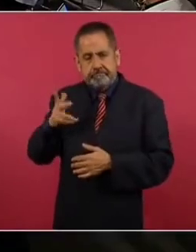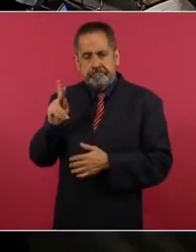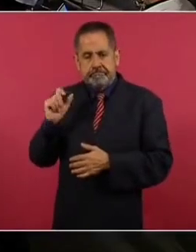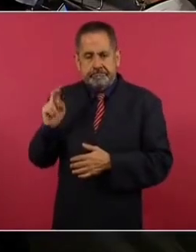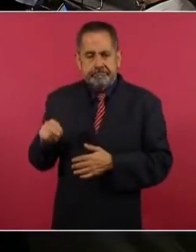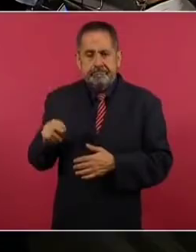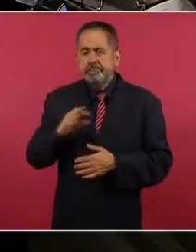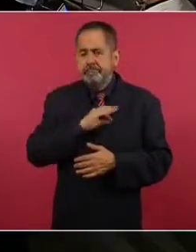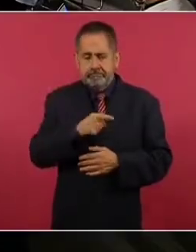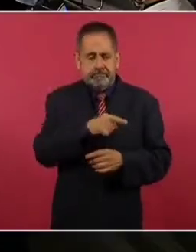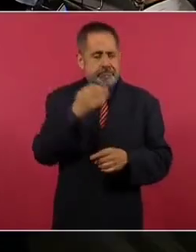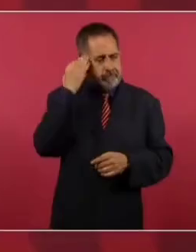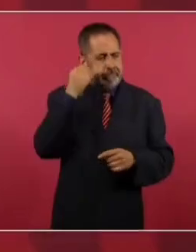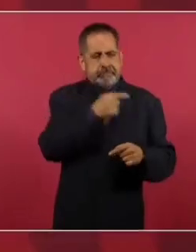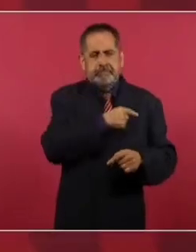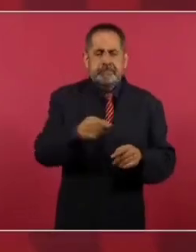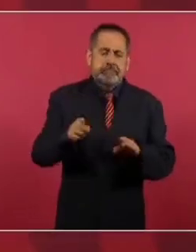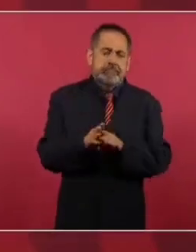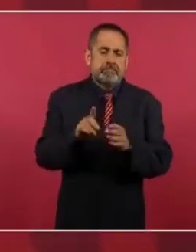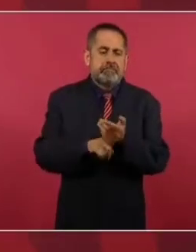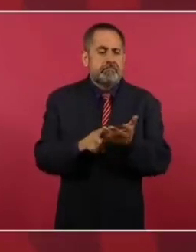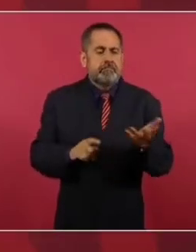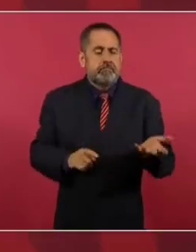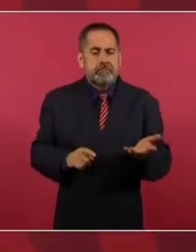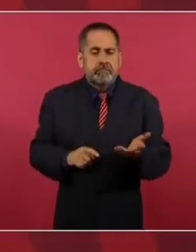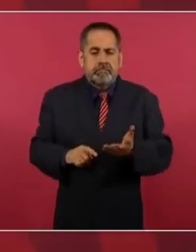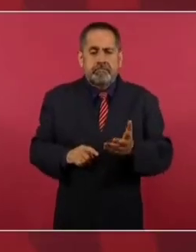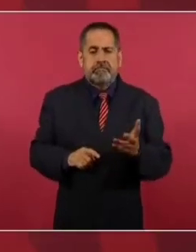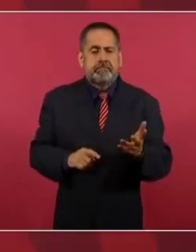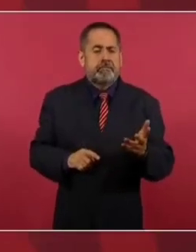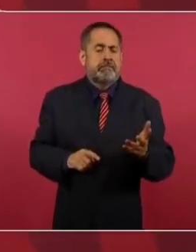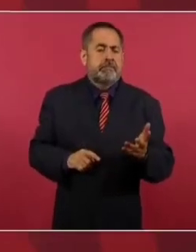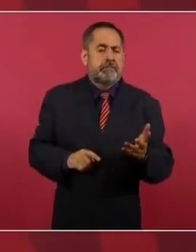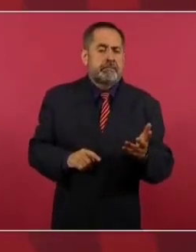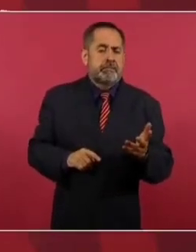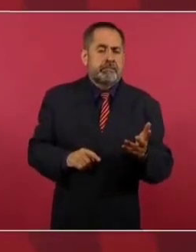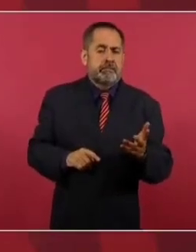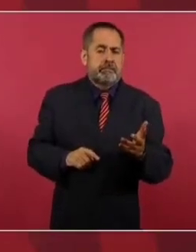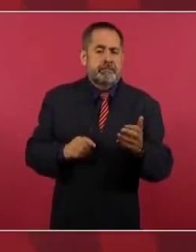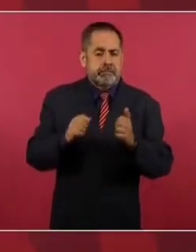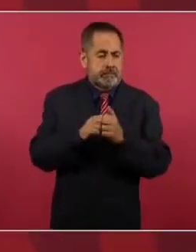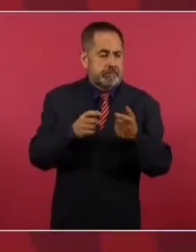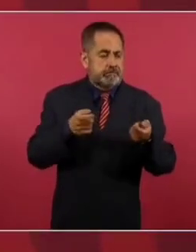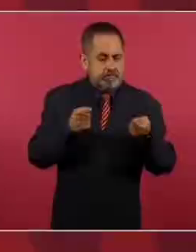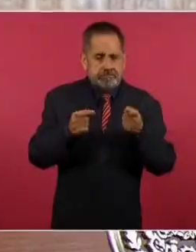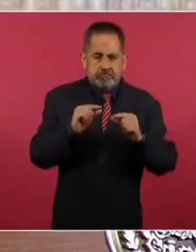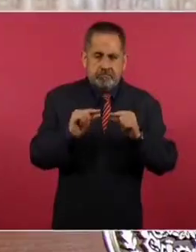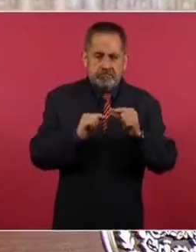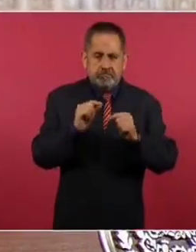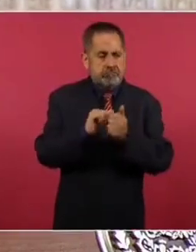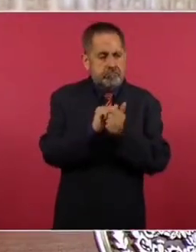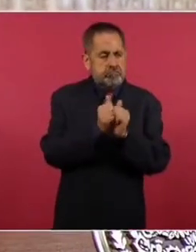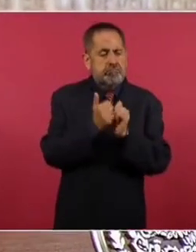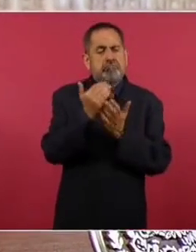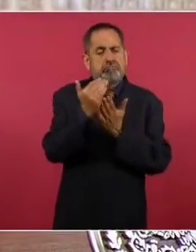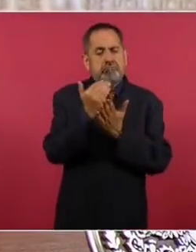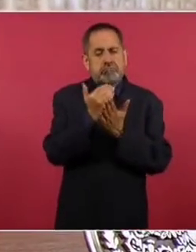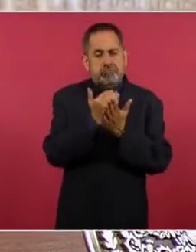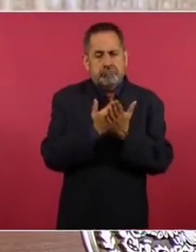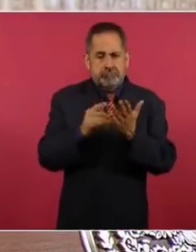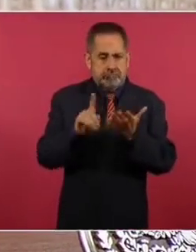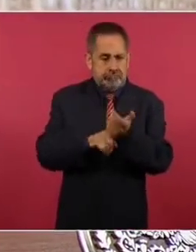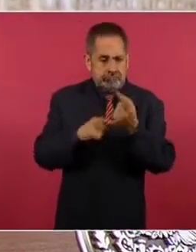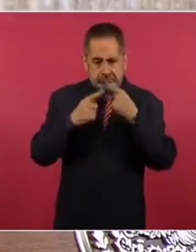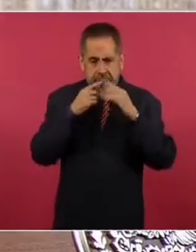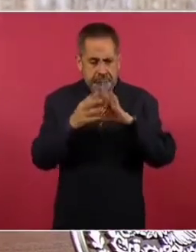Ya lleva tiempo, se han ido controlando poco a poco, han habido